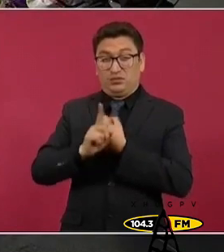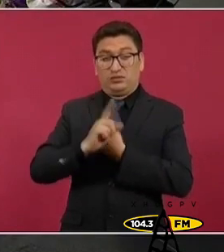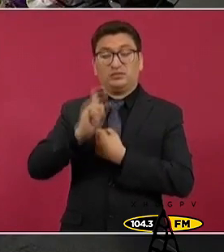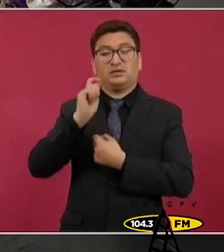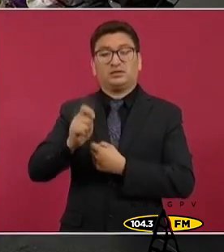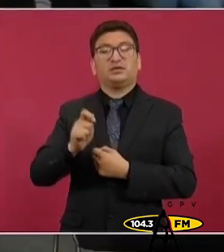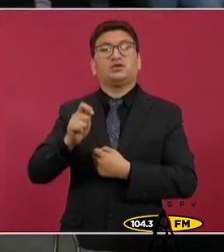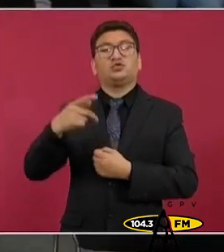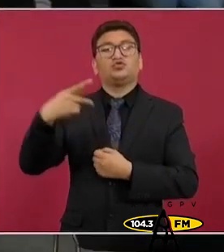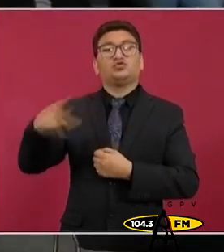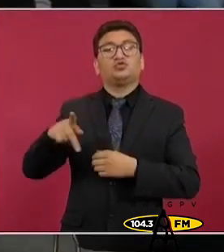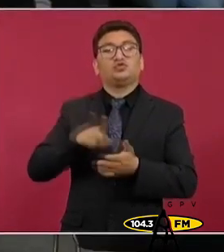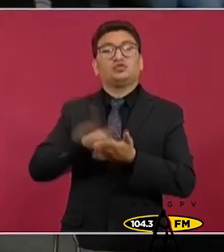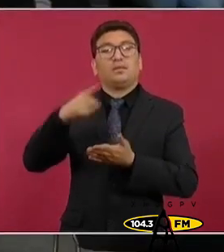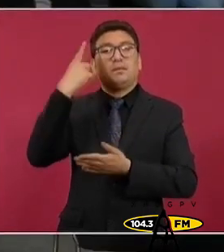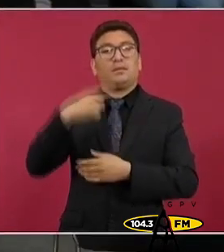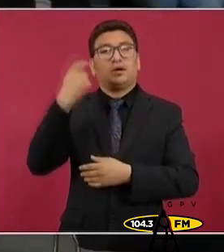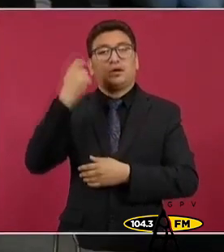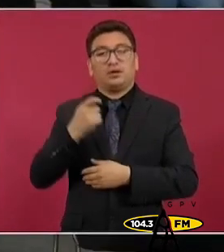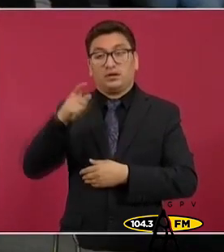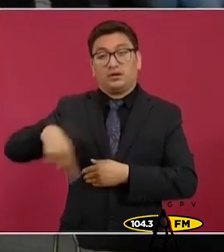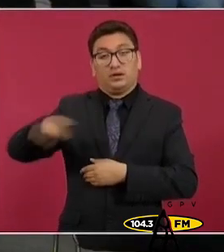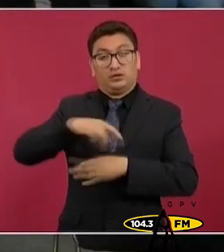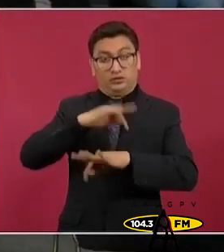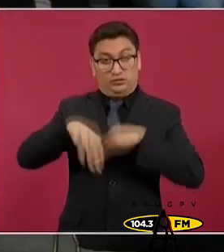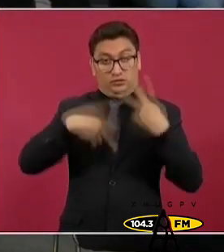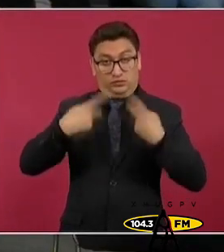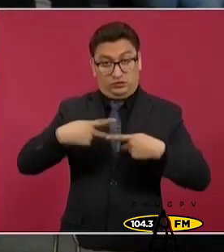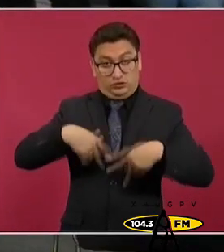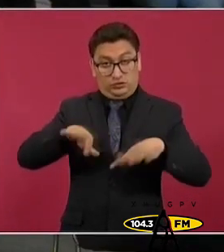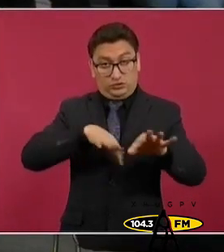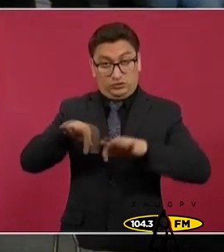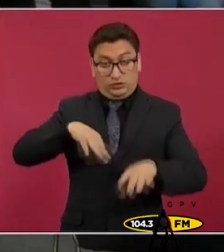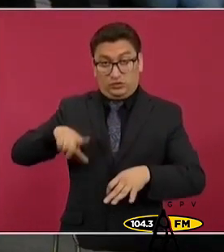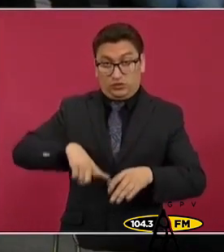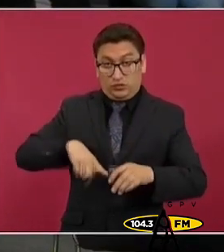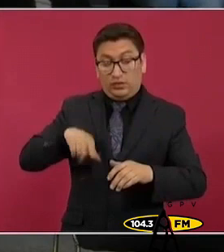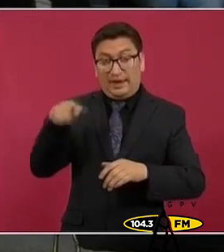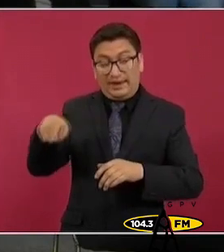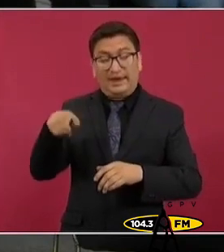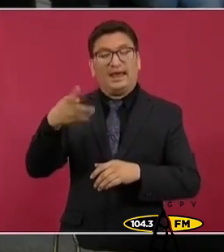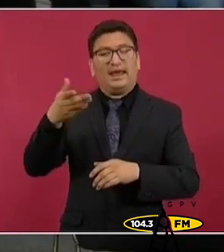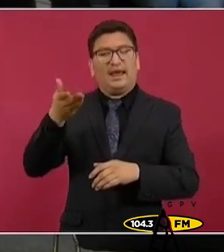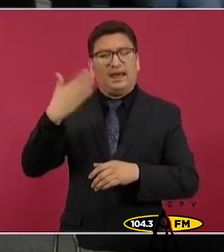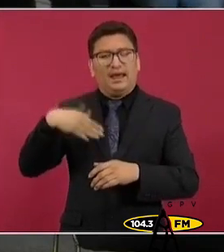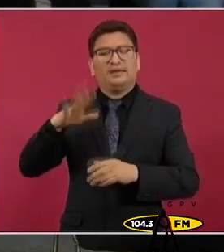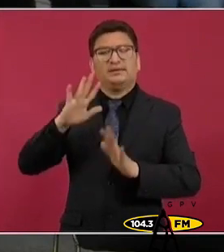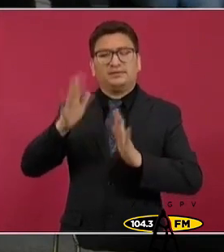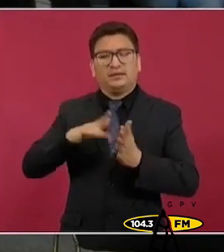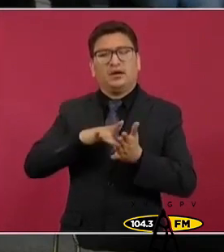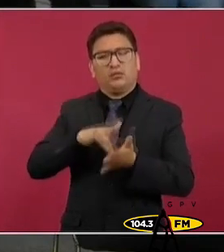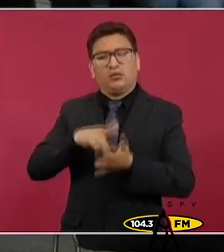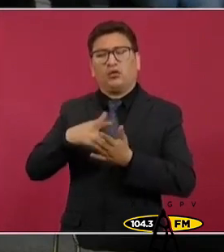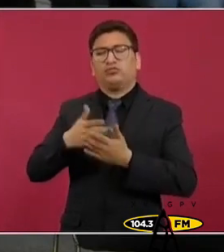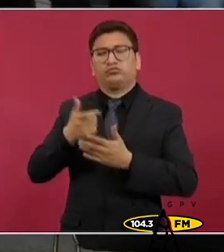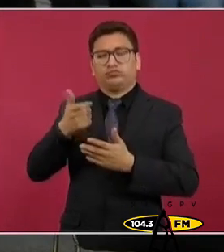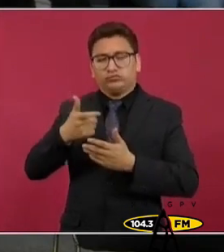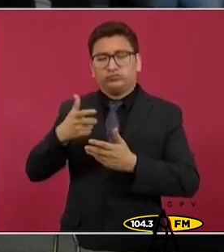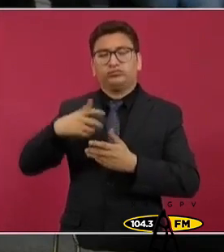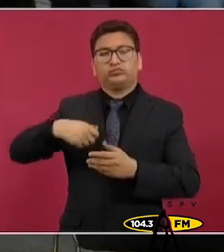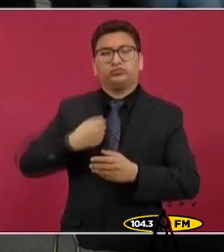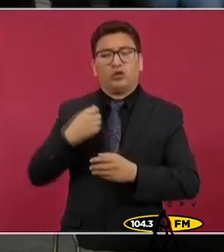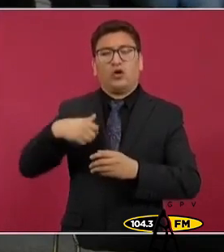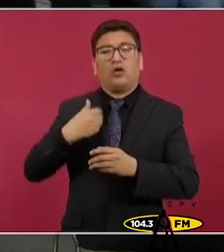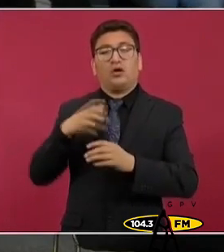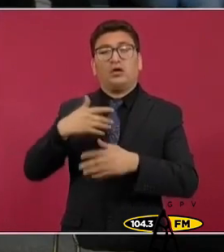2012 y 2016. El problema, señor presidente, es que lo que está en riesgo ahora en Jalisco es el derecho a la